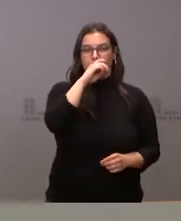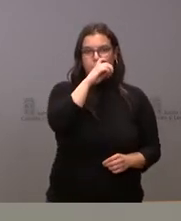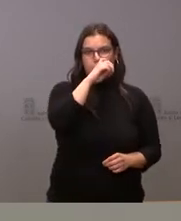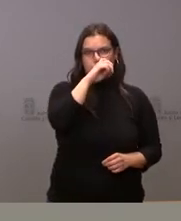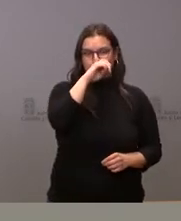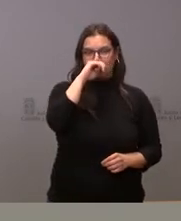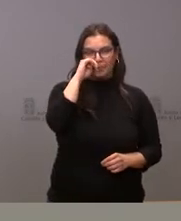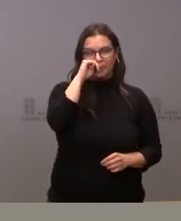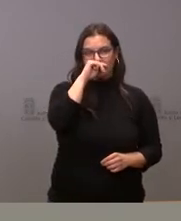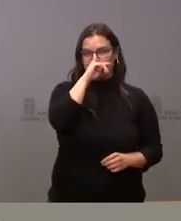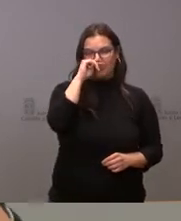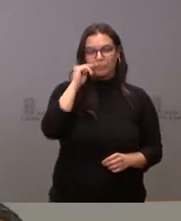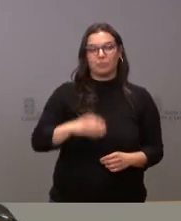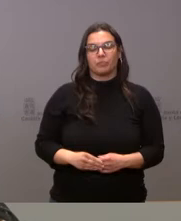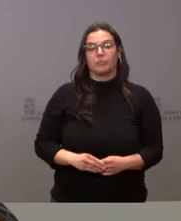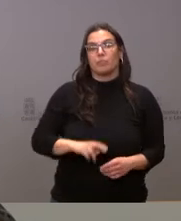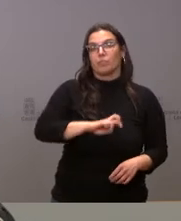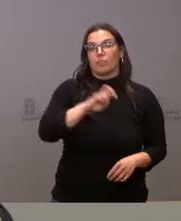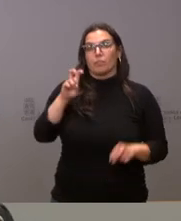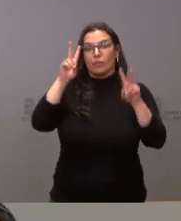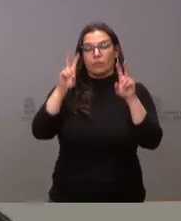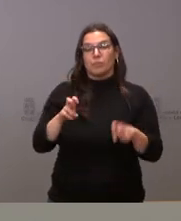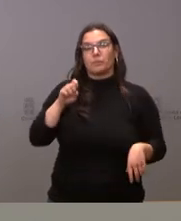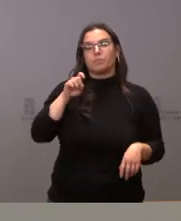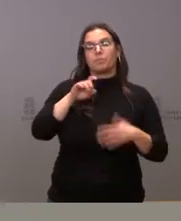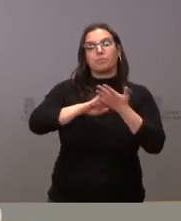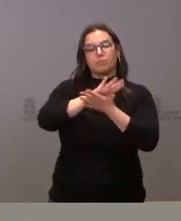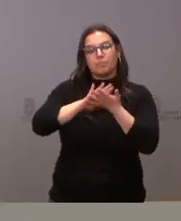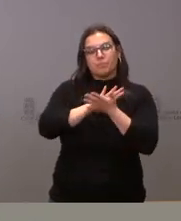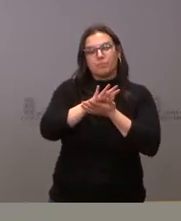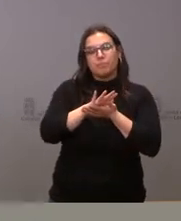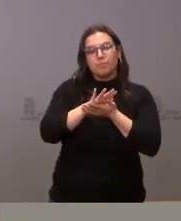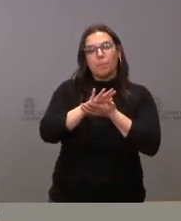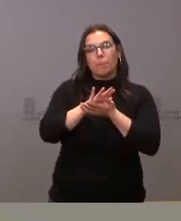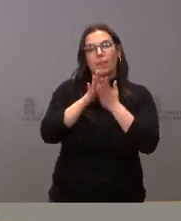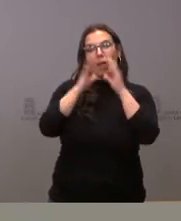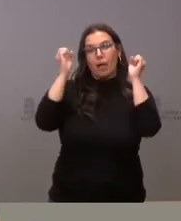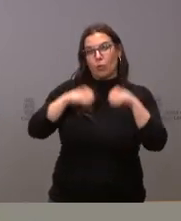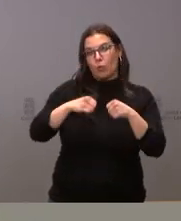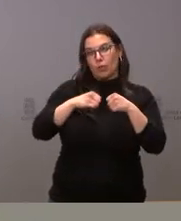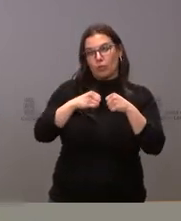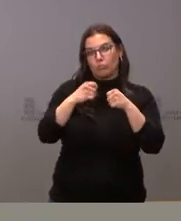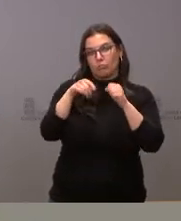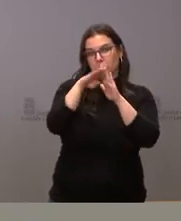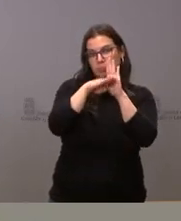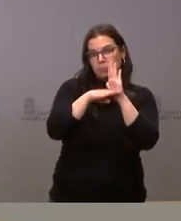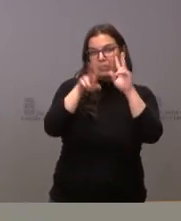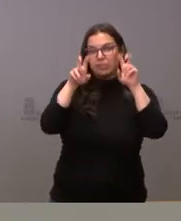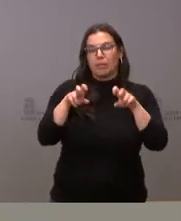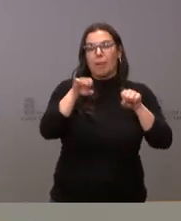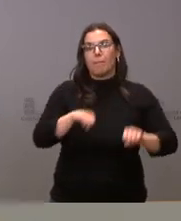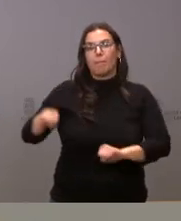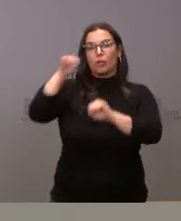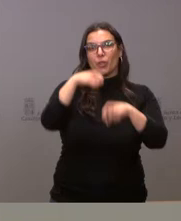Por otro lado, estamos hablando de un conjunto de acuerdos en materia de protección civil